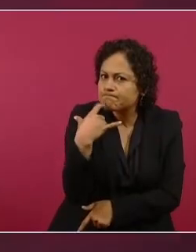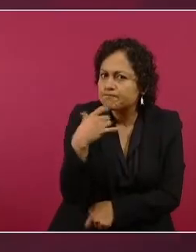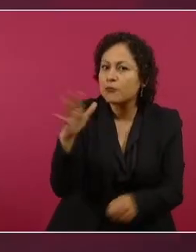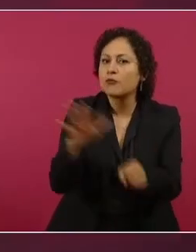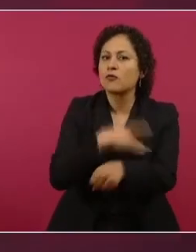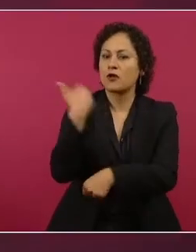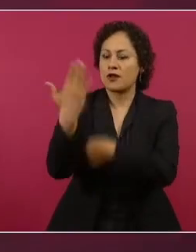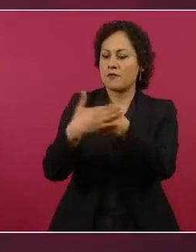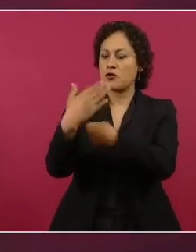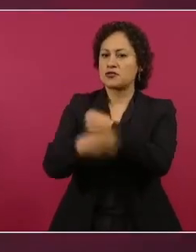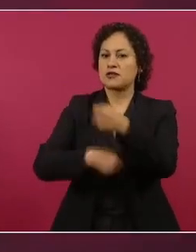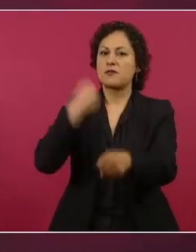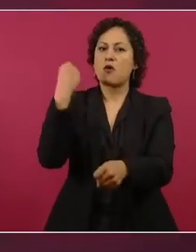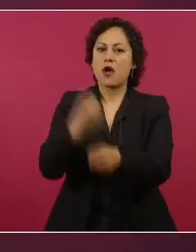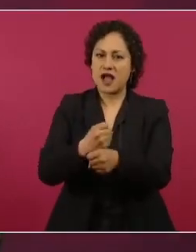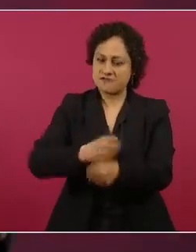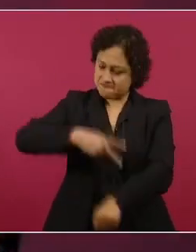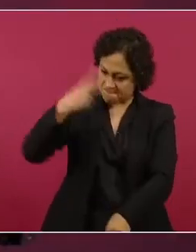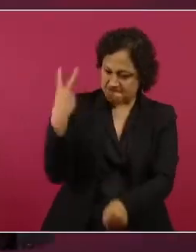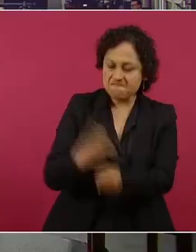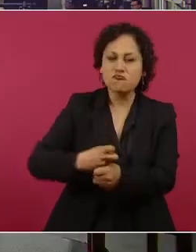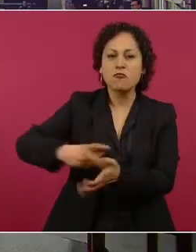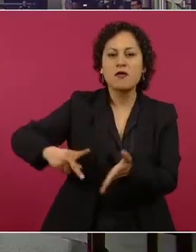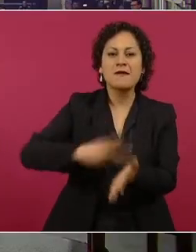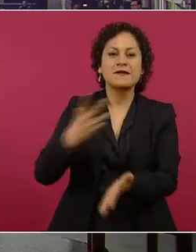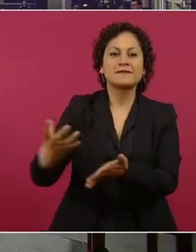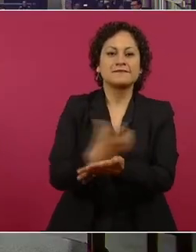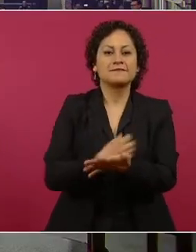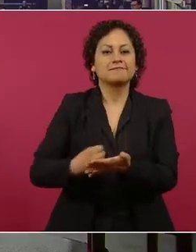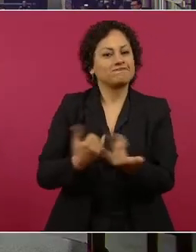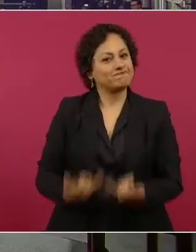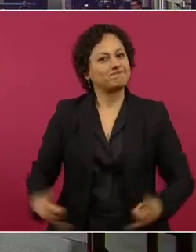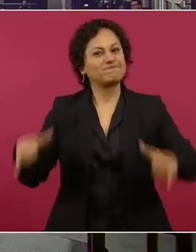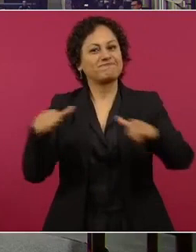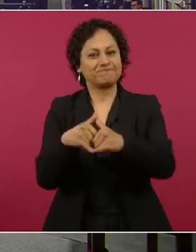bicampeonato. Muchas felicidades y muchas gracias, presidente.